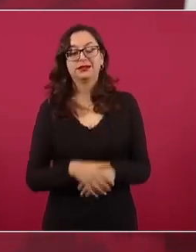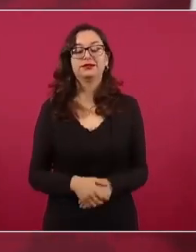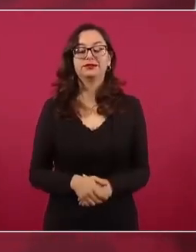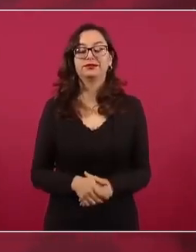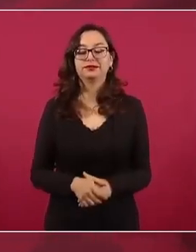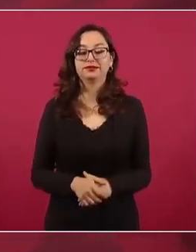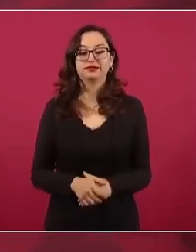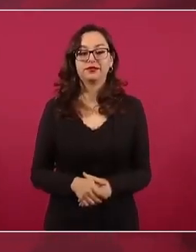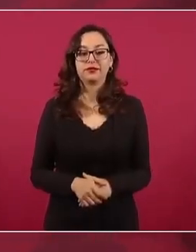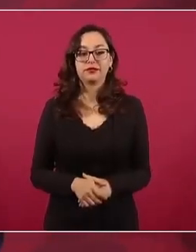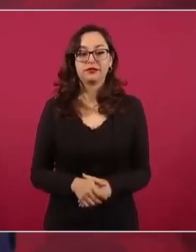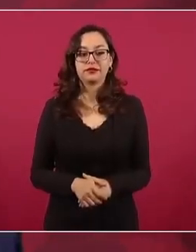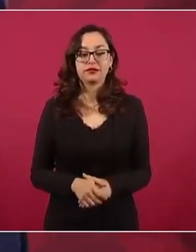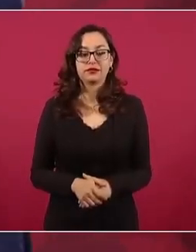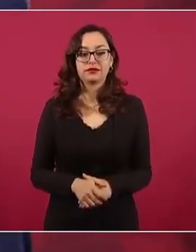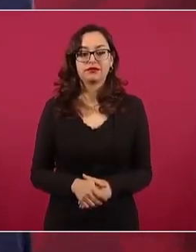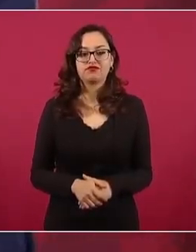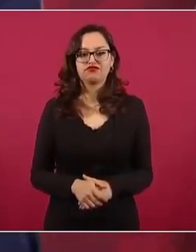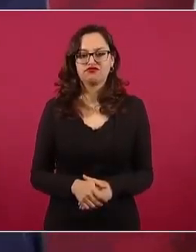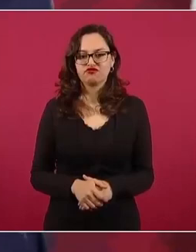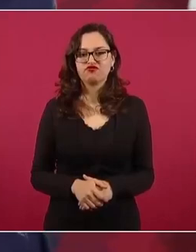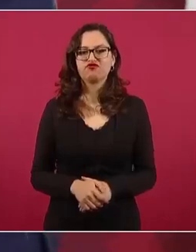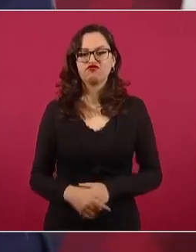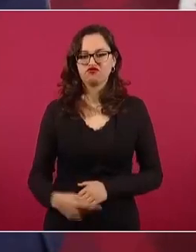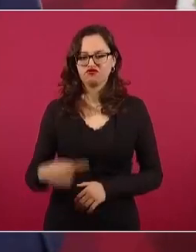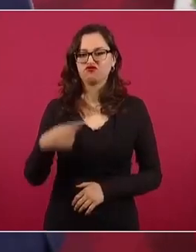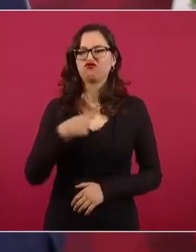que iba a meter a la cárcel